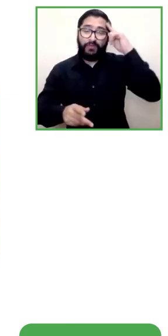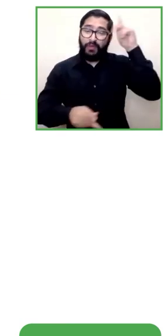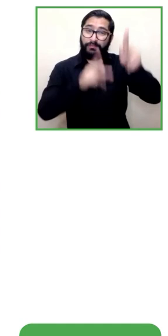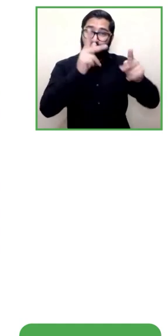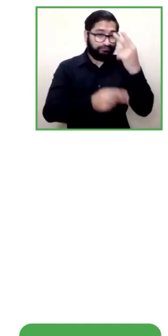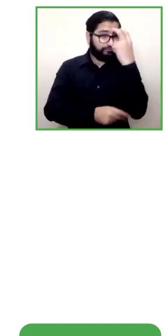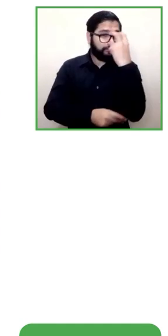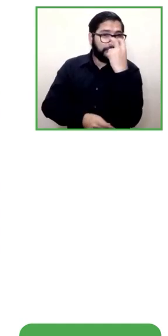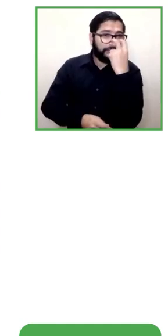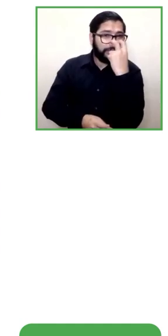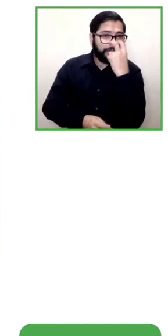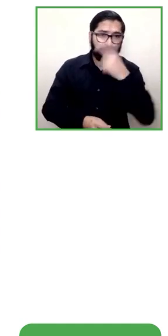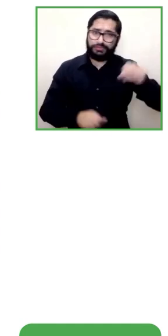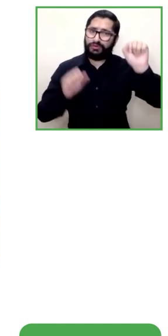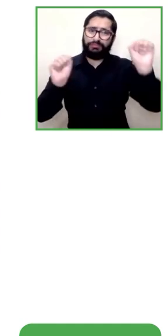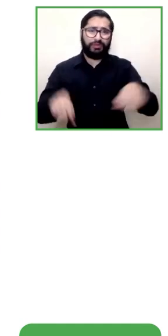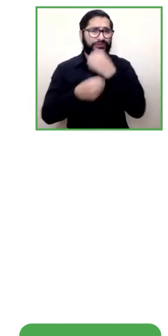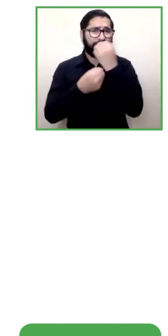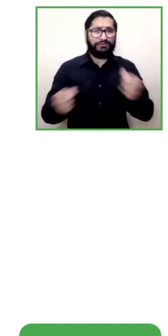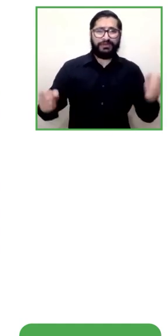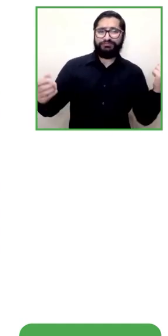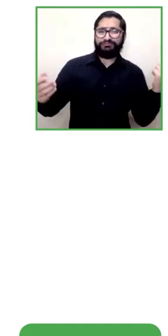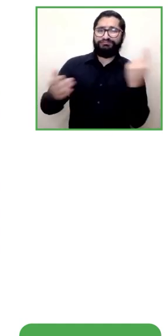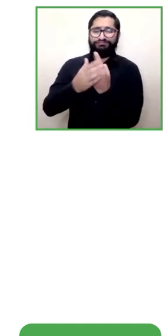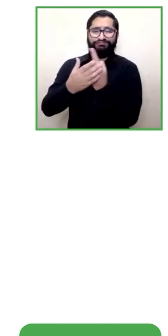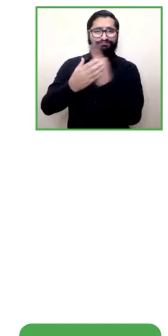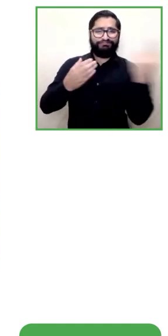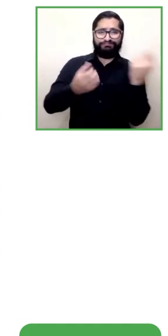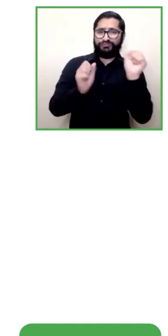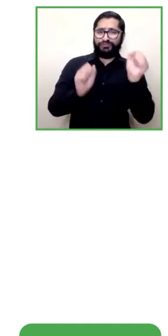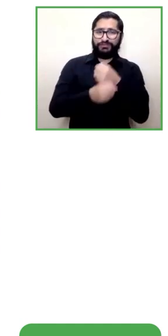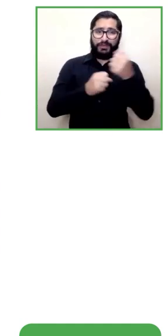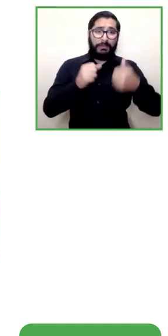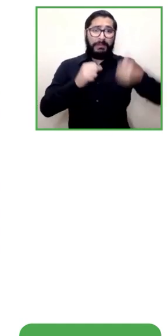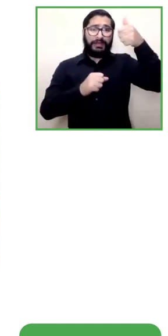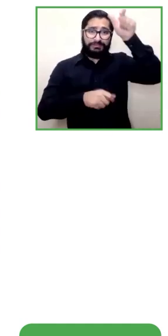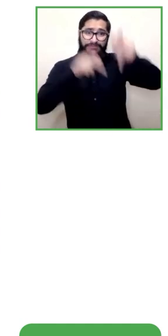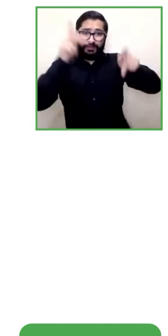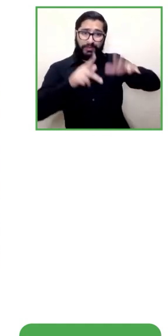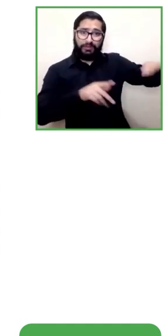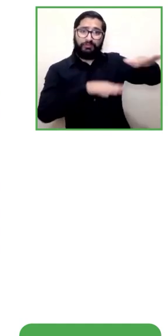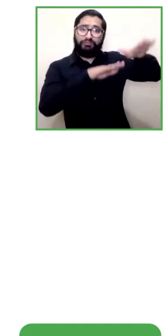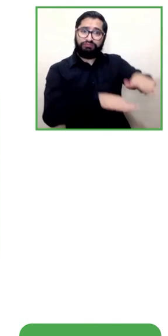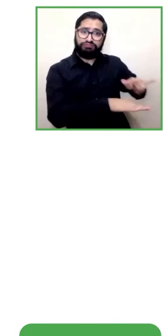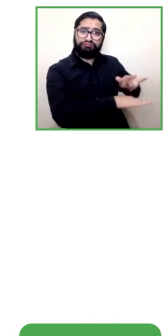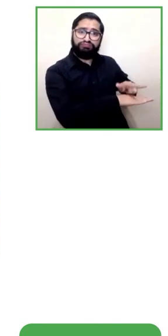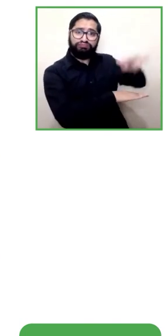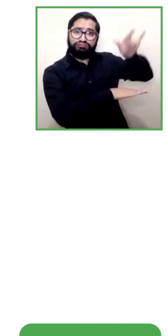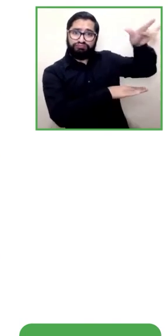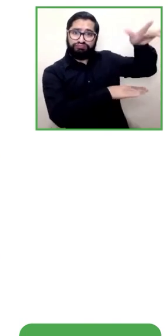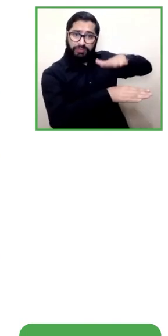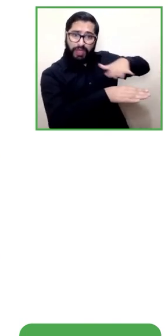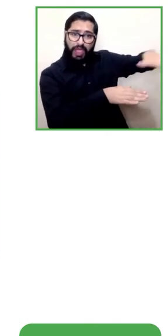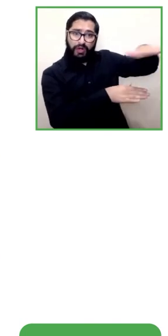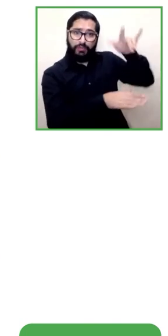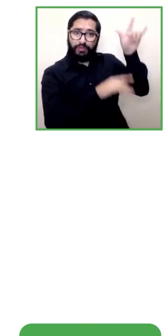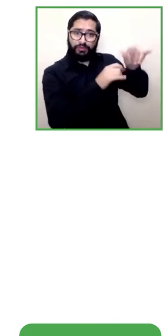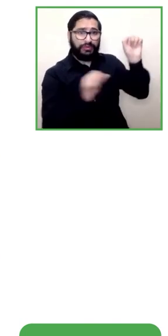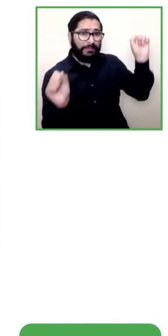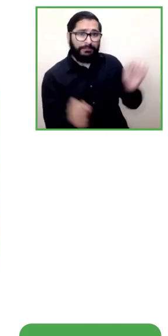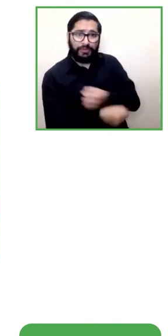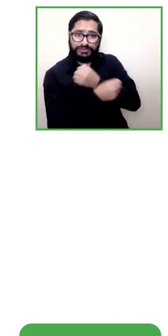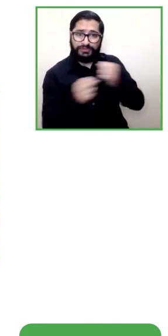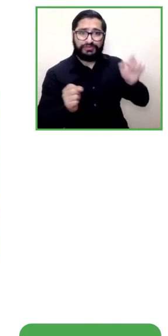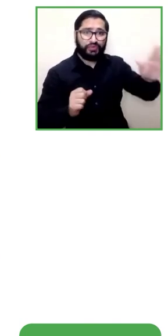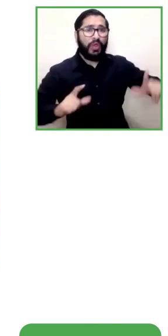actividad y la mayoría de ellas no tienen trabajo entonces no pueden tener una vida como los demás entonces el